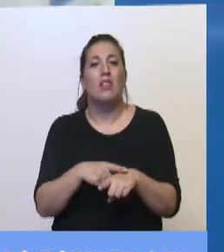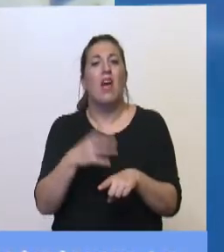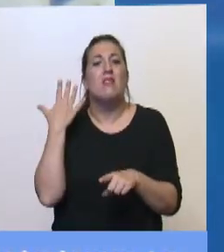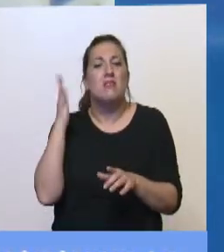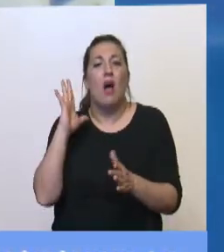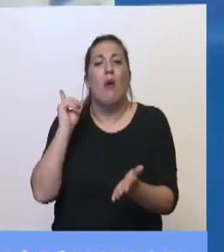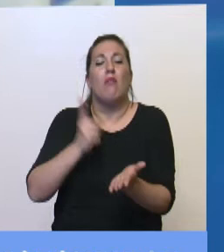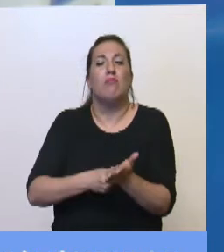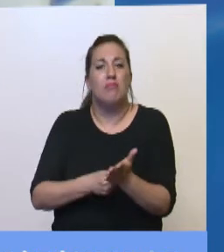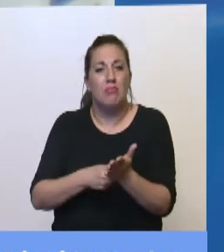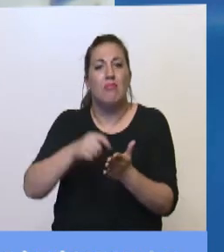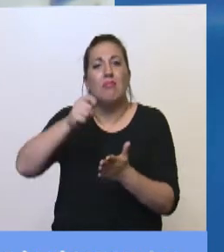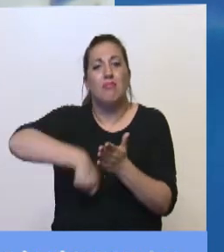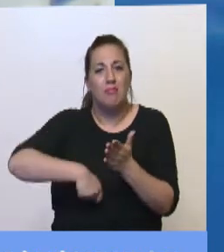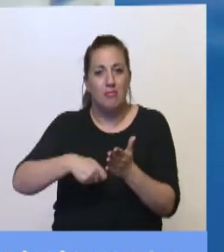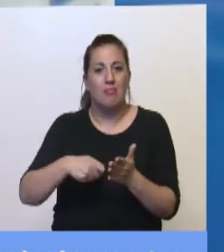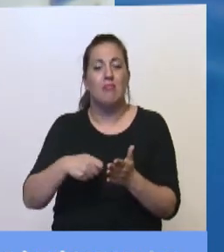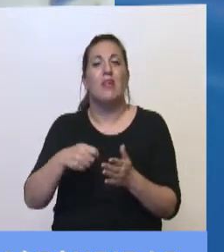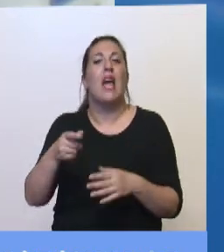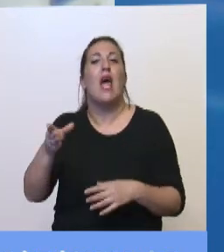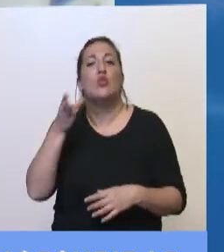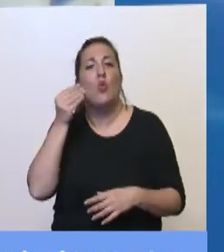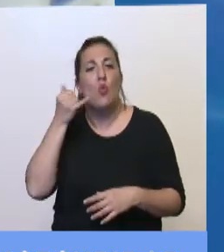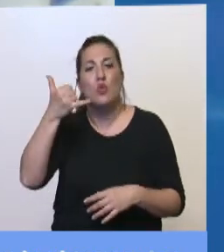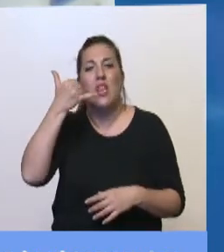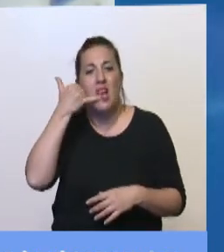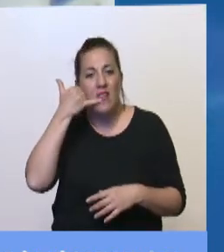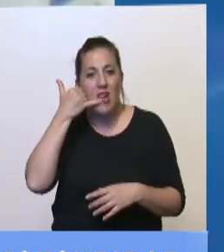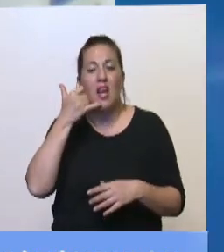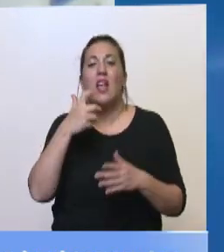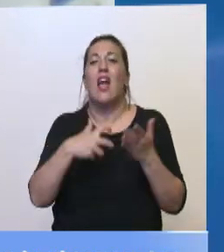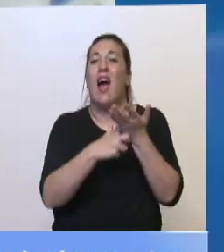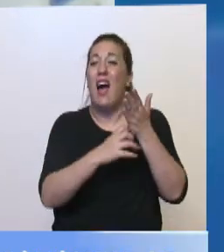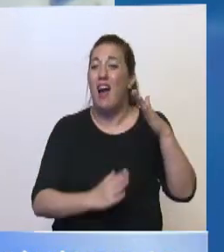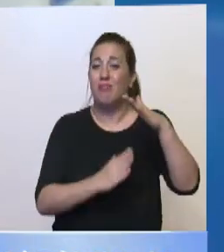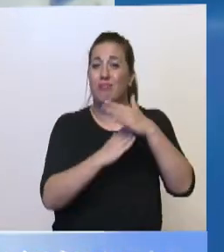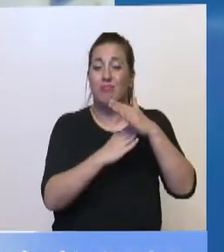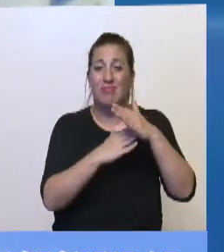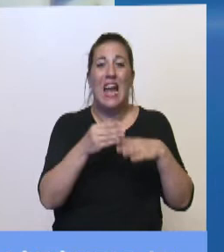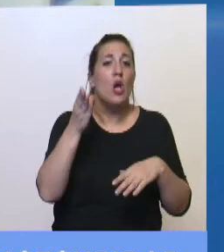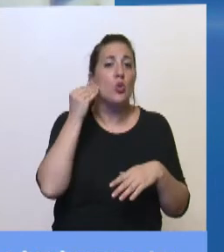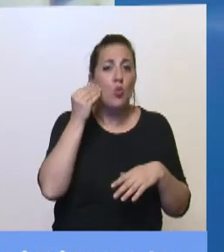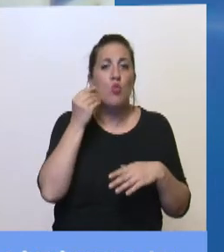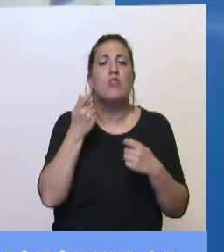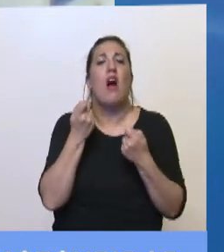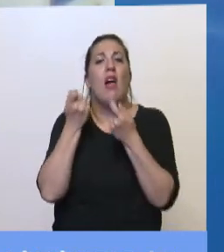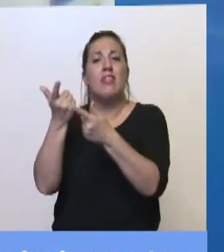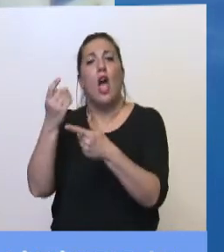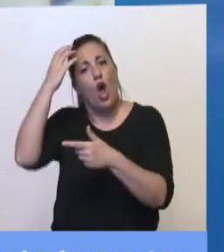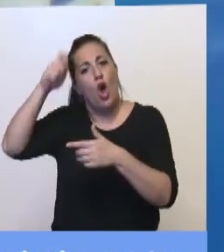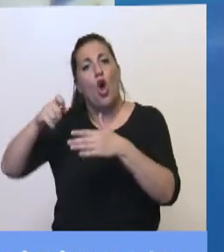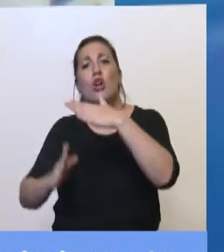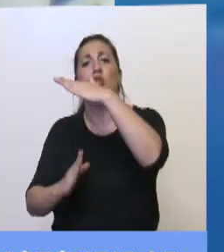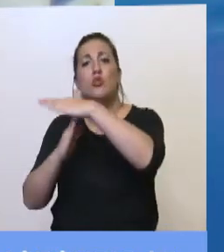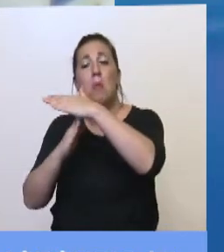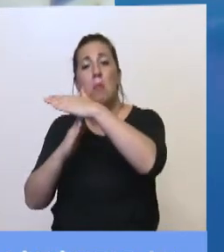famoso donde traspasó las escuchas telefónicas que tenía la Procuración y la pasó a la Corte Suprema. Y a los